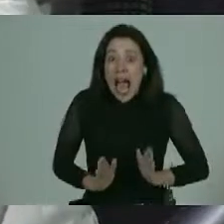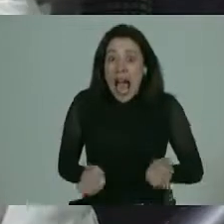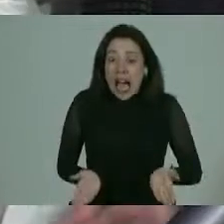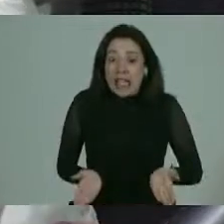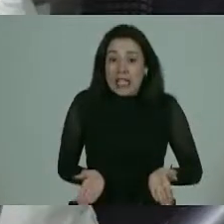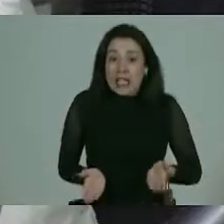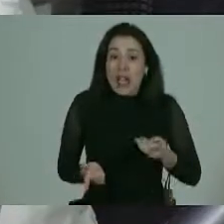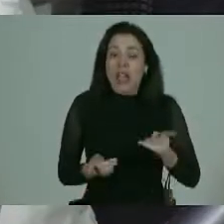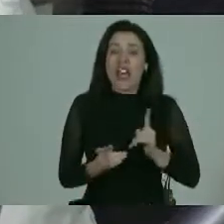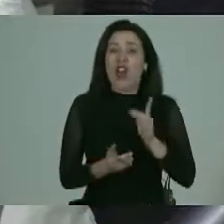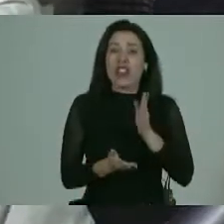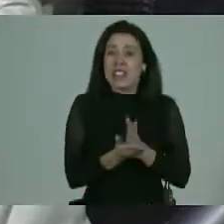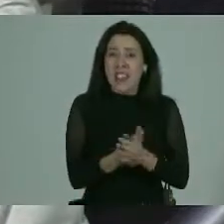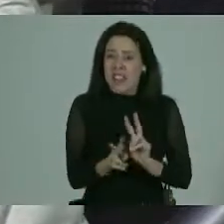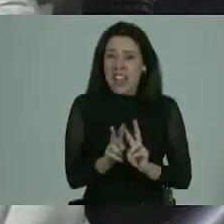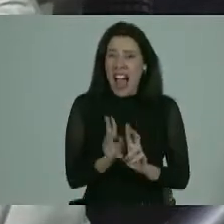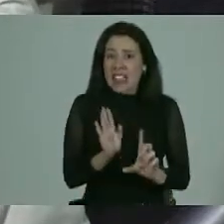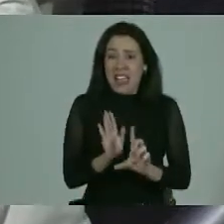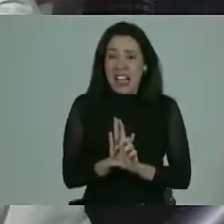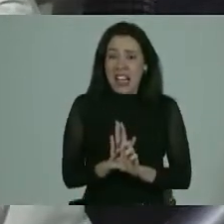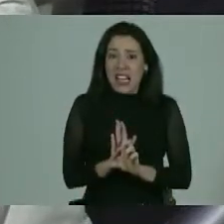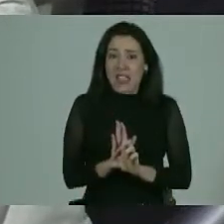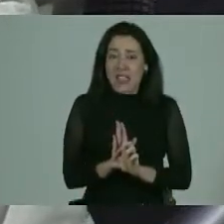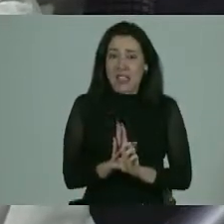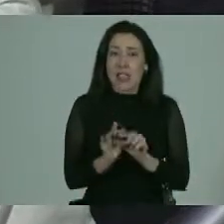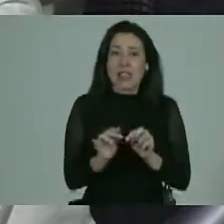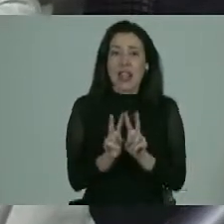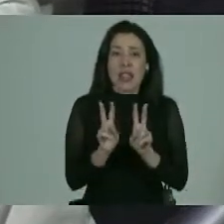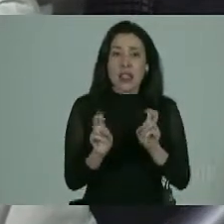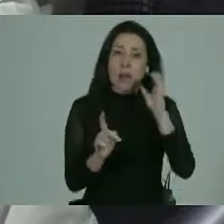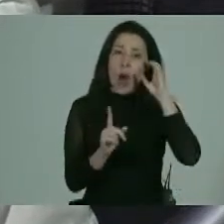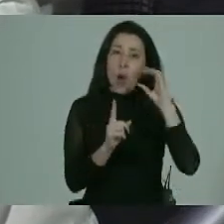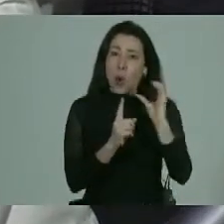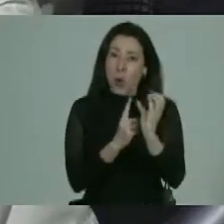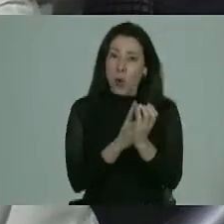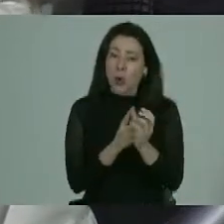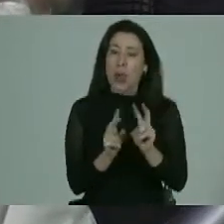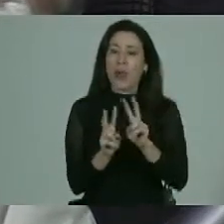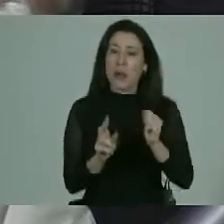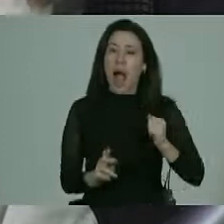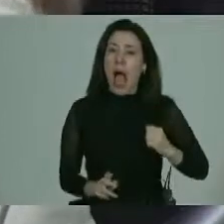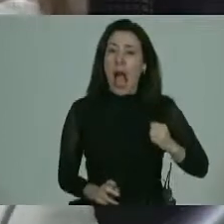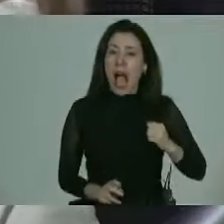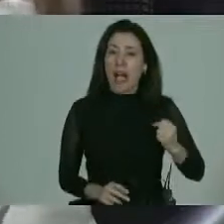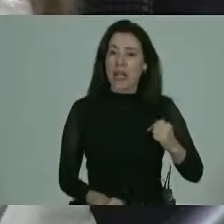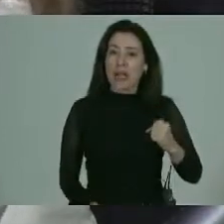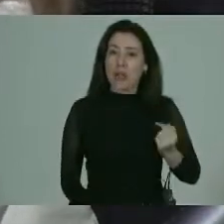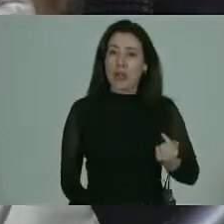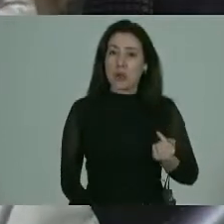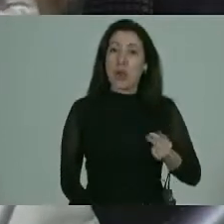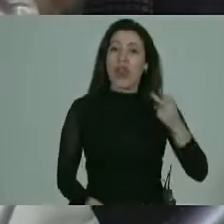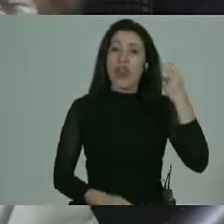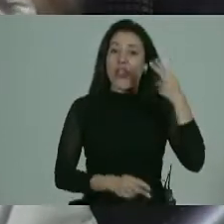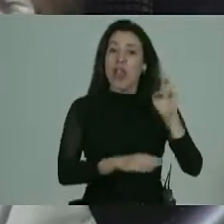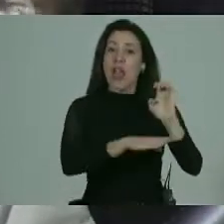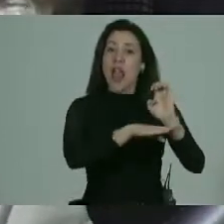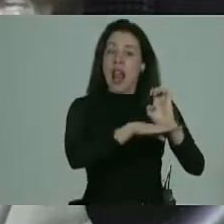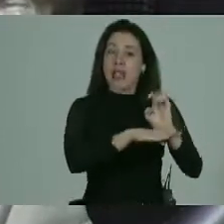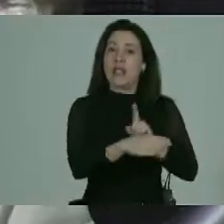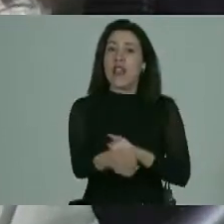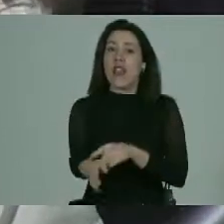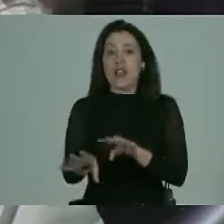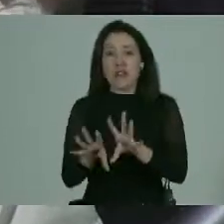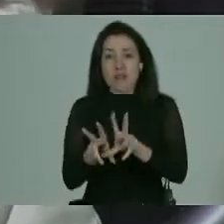algo con lo que ni siquiera se tendría que legislar es un tema cultural un tema de actitud desde el Estado desde las